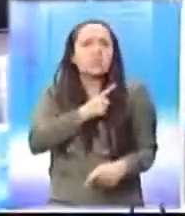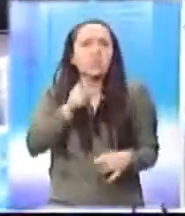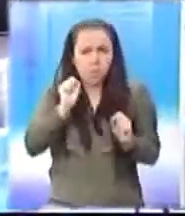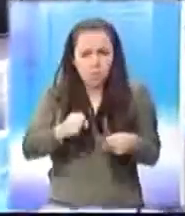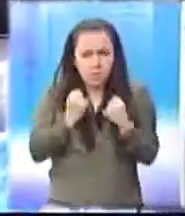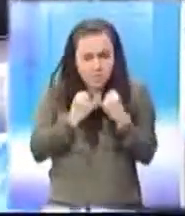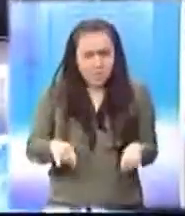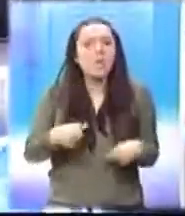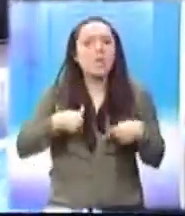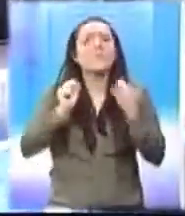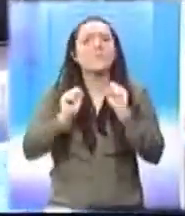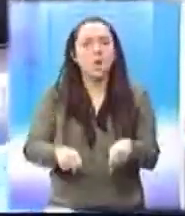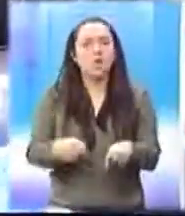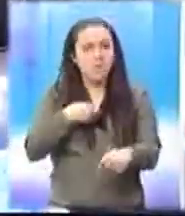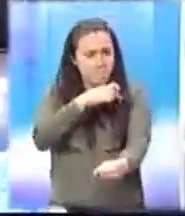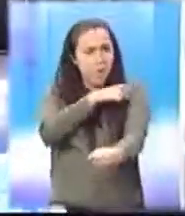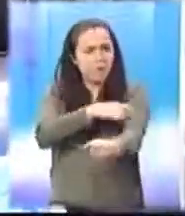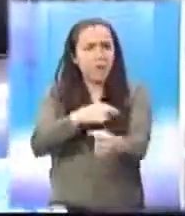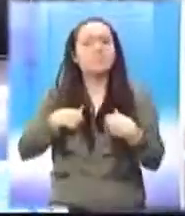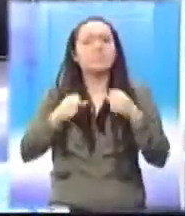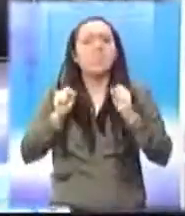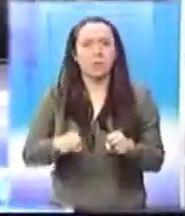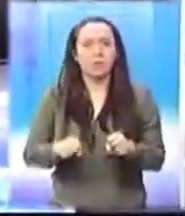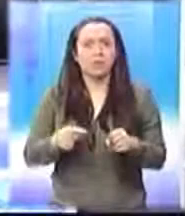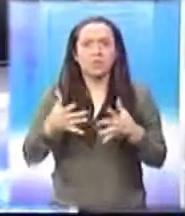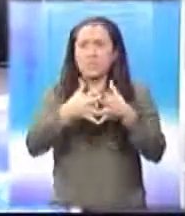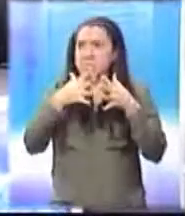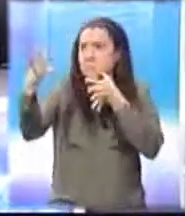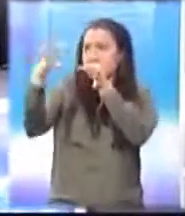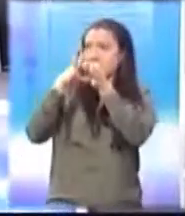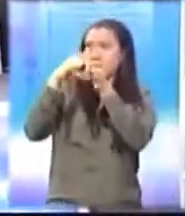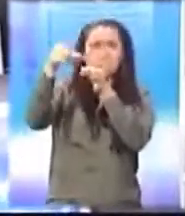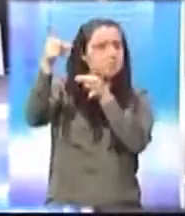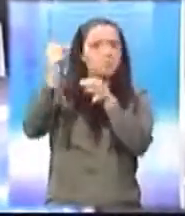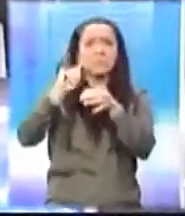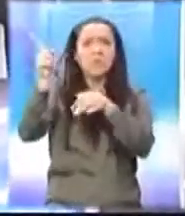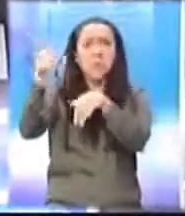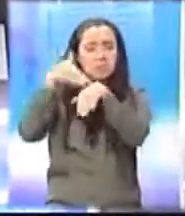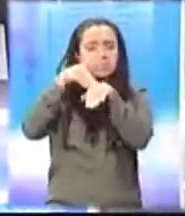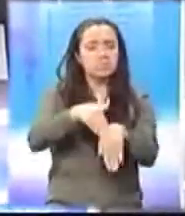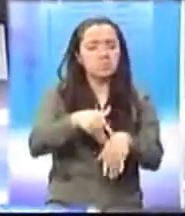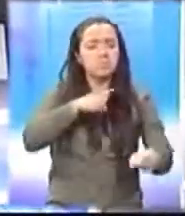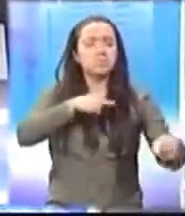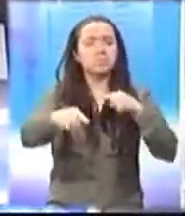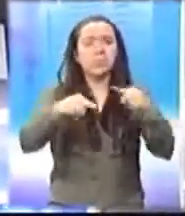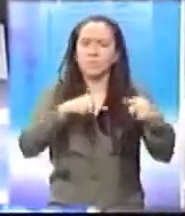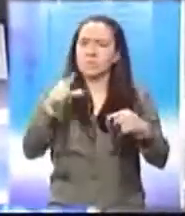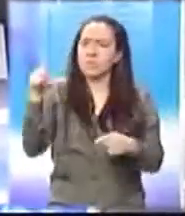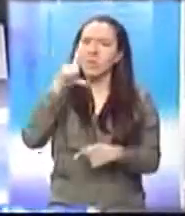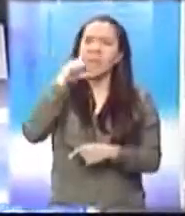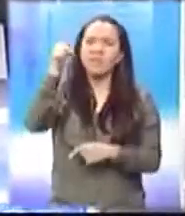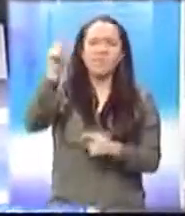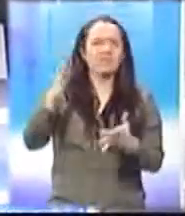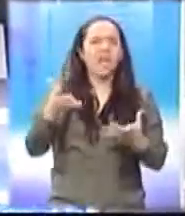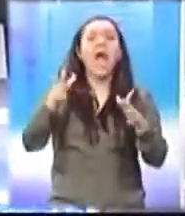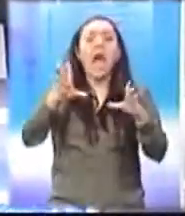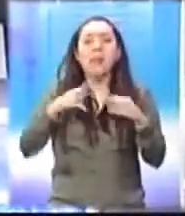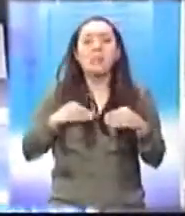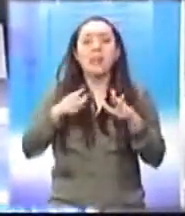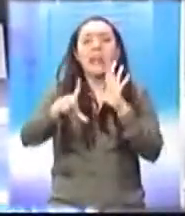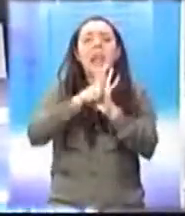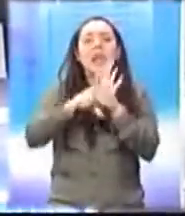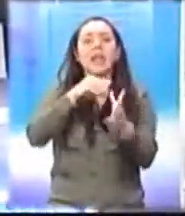escenas, lo mejor para todos es que se busque la manera de terminarla, pero con la aprobación de cambios en las leyes